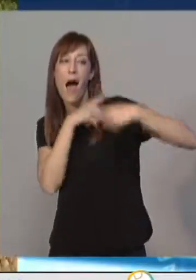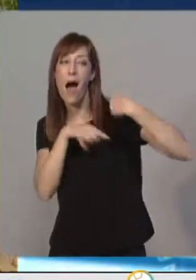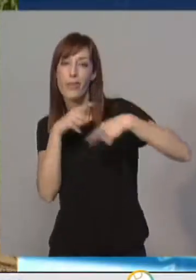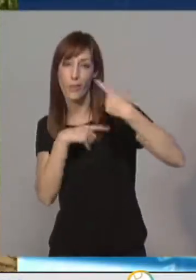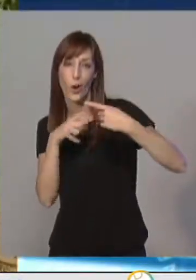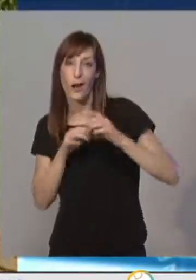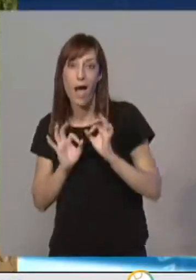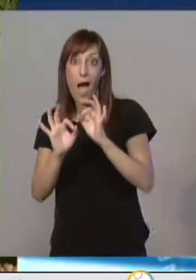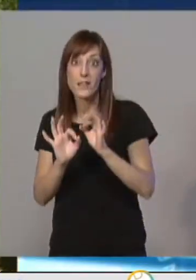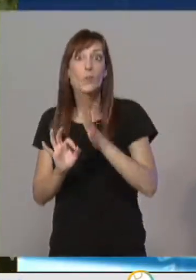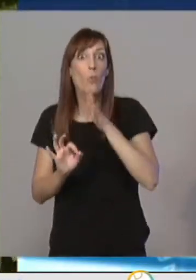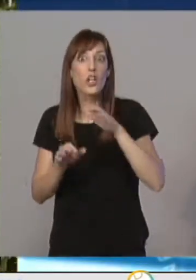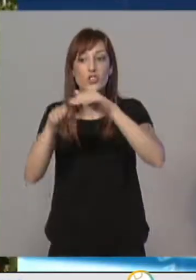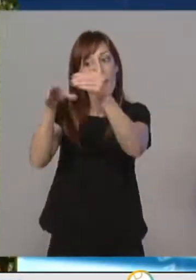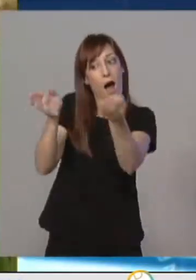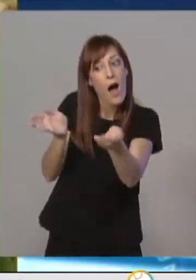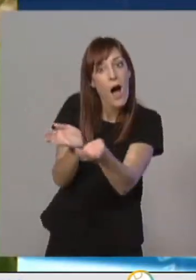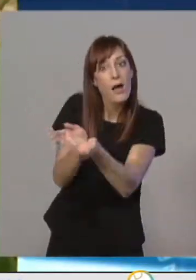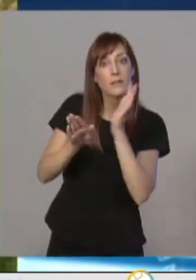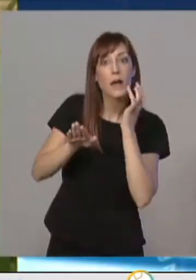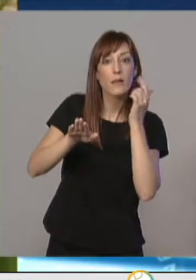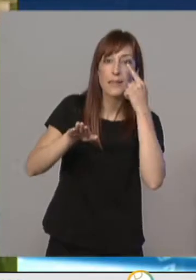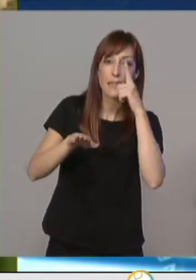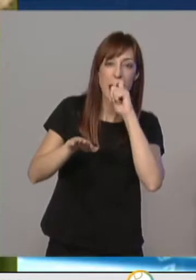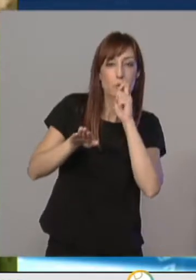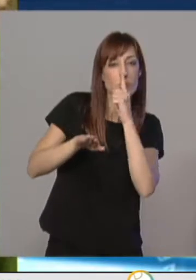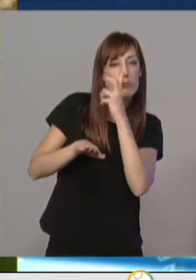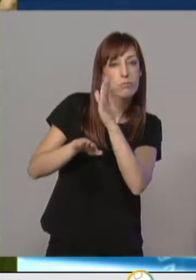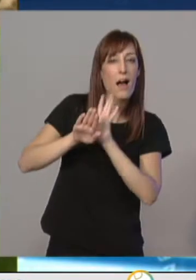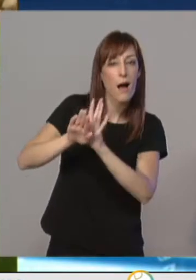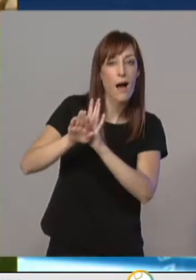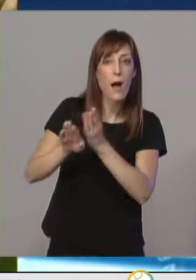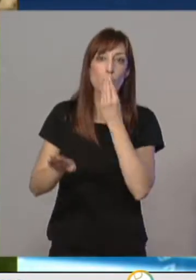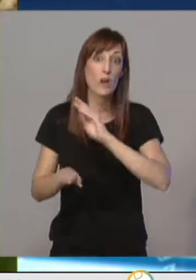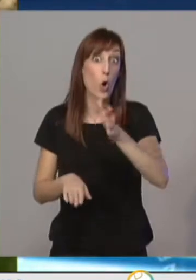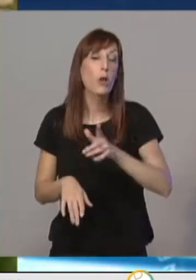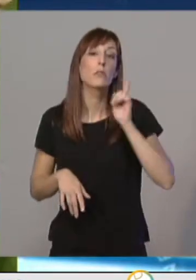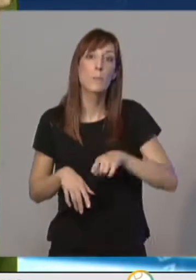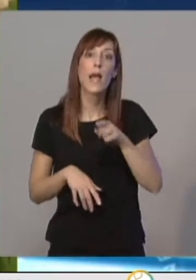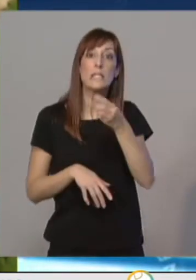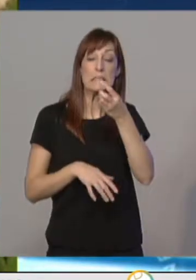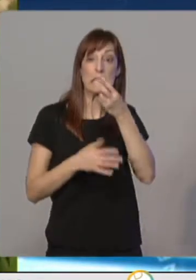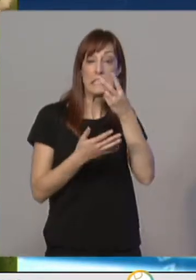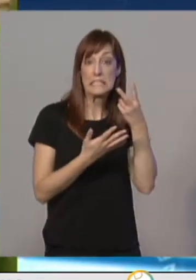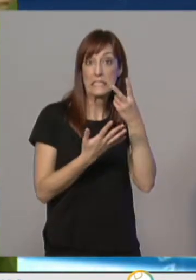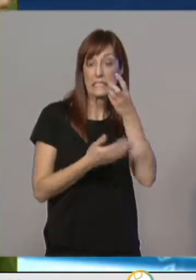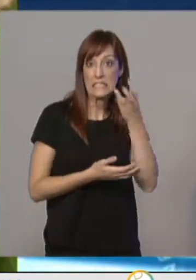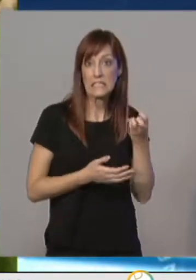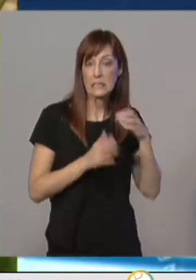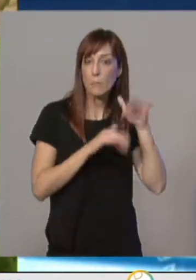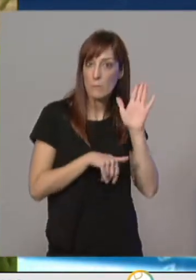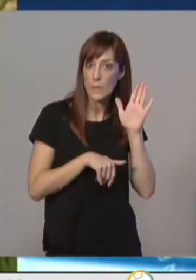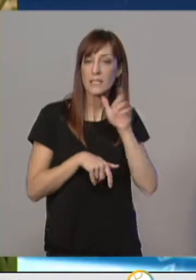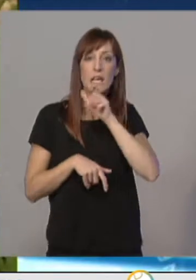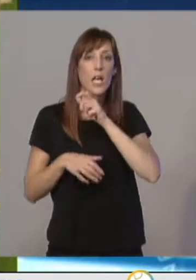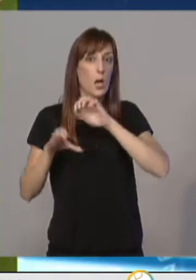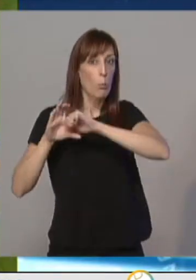envejecer. En esta vendimia y en los trabajos posteriores trabajan los 14.800 viticultores... ...y 600 bodegas de la denominación.